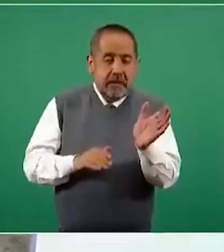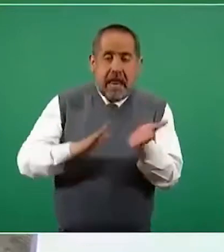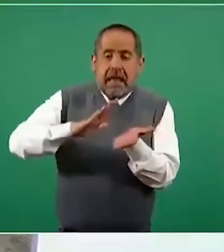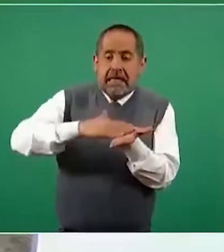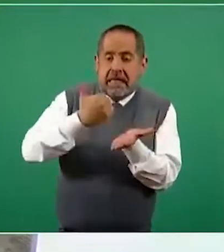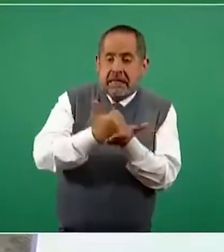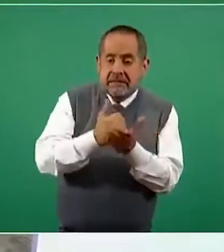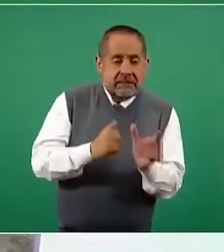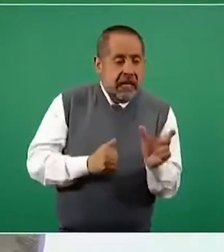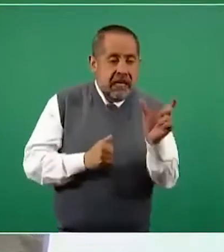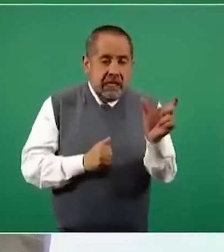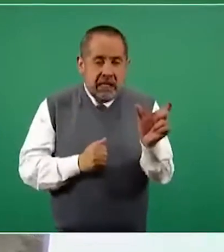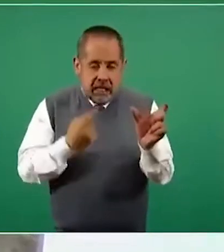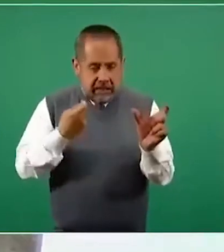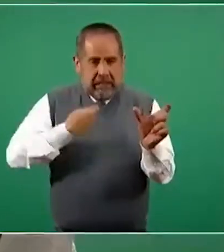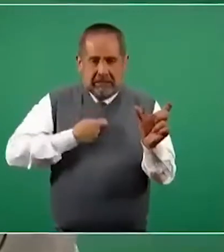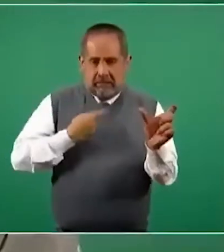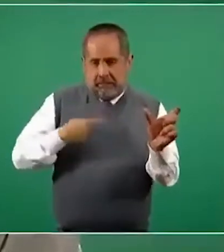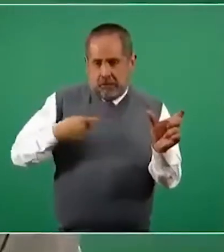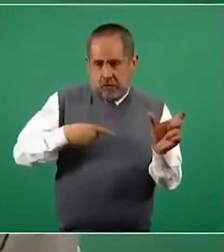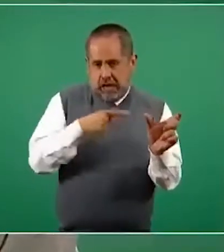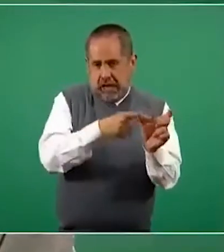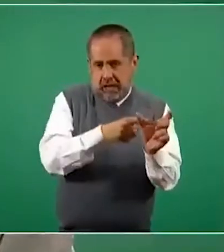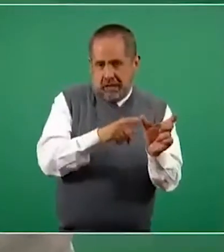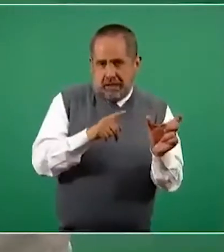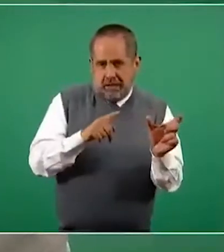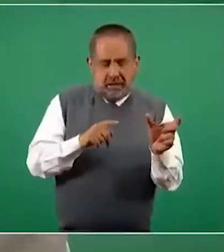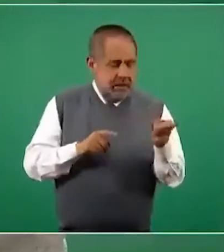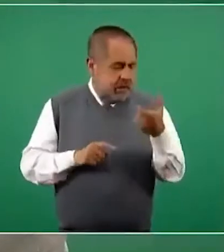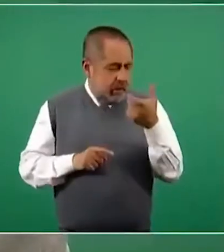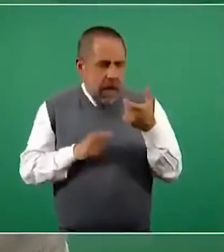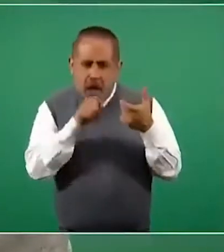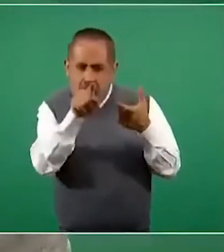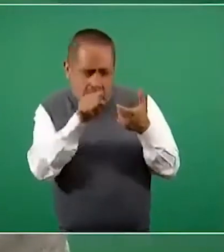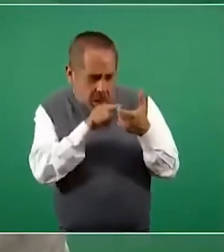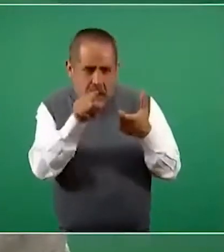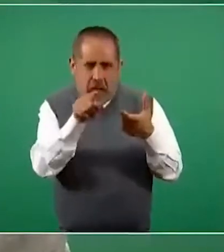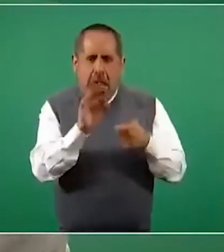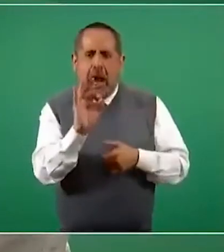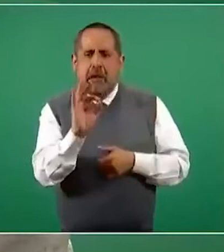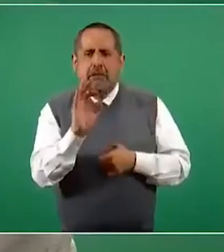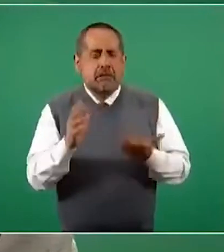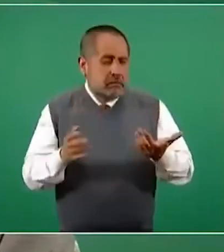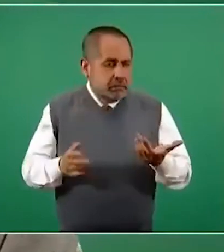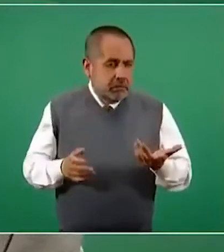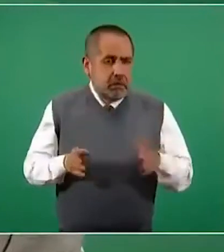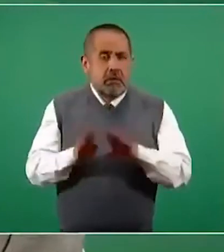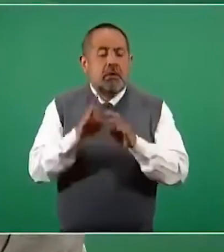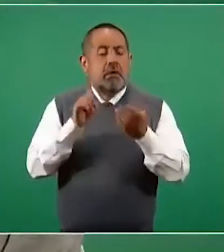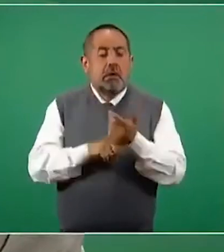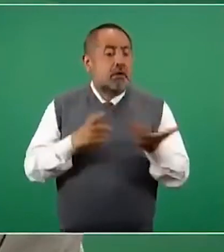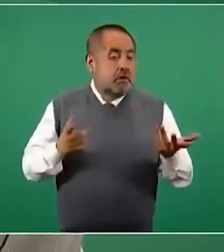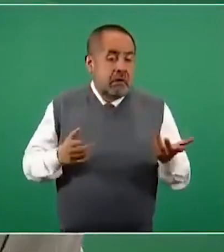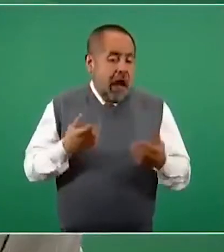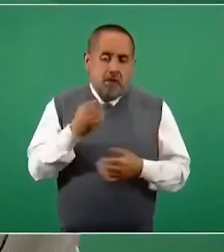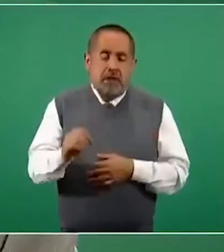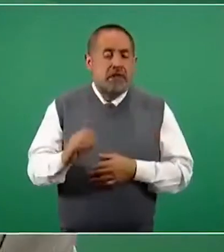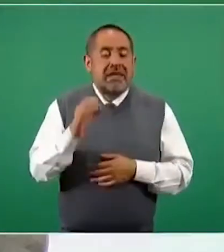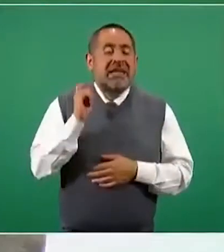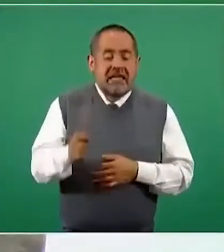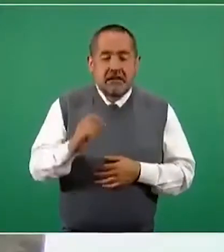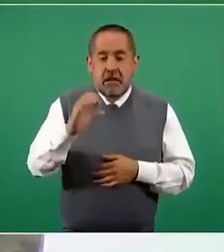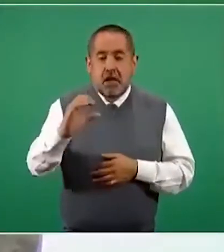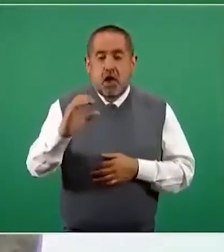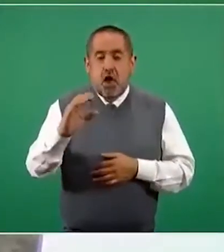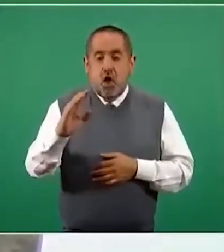Alcalá, precisó que esta baja en la oxigenación es ligera. Ayer presentó una disminución leve en sus niveles de oxigenación